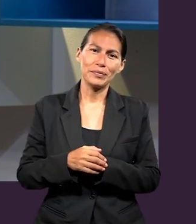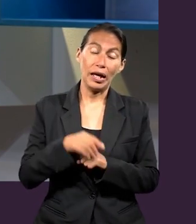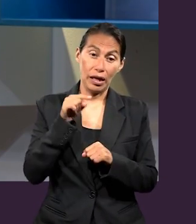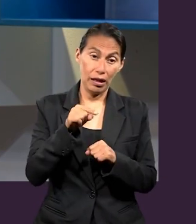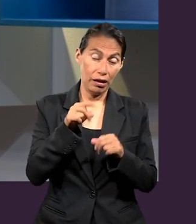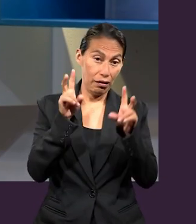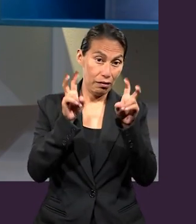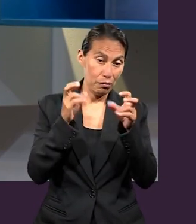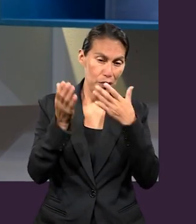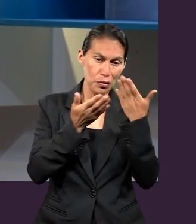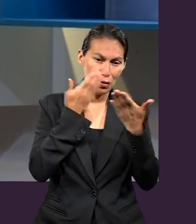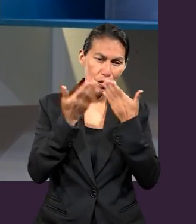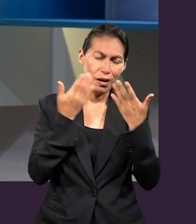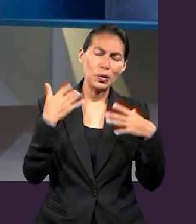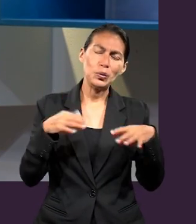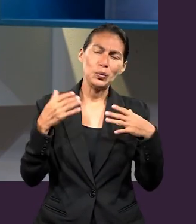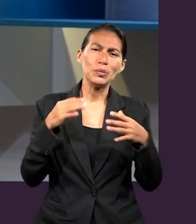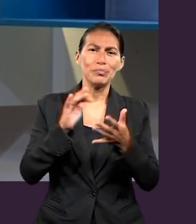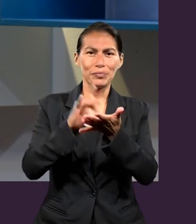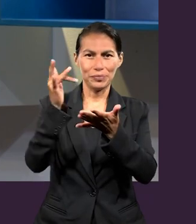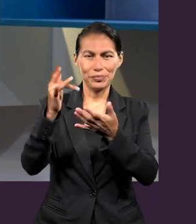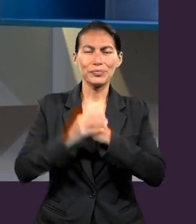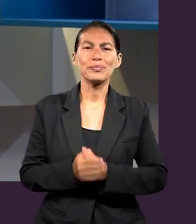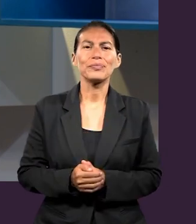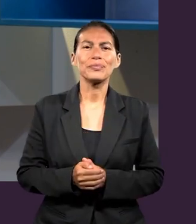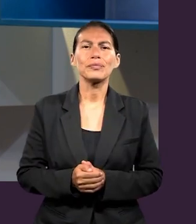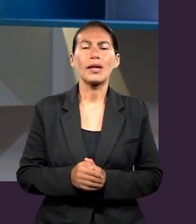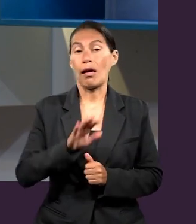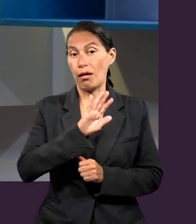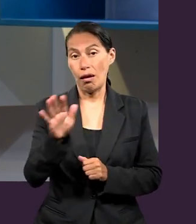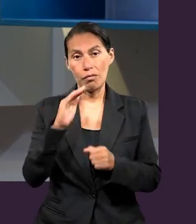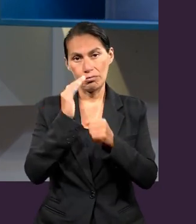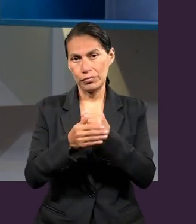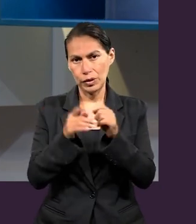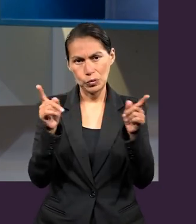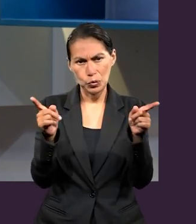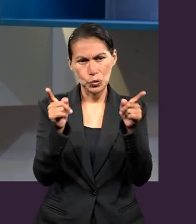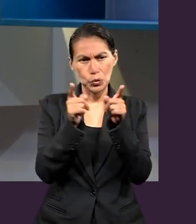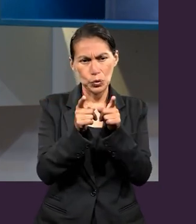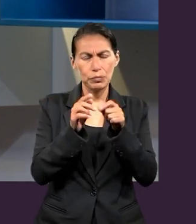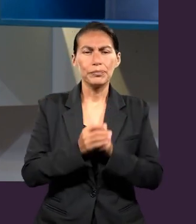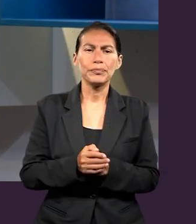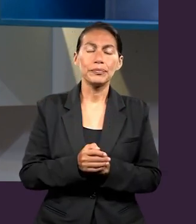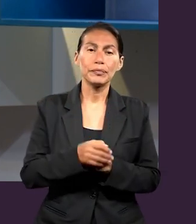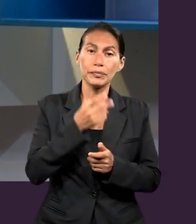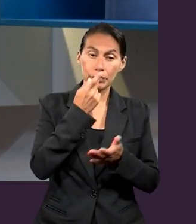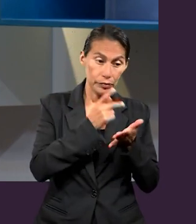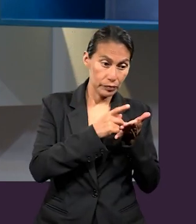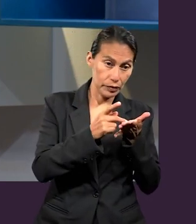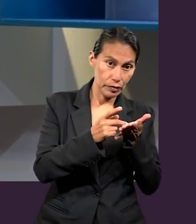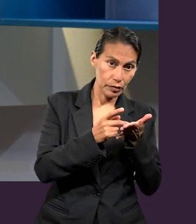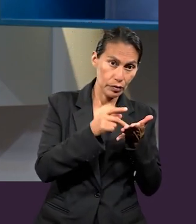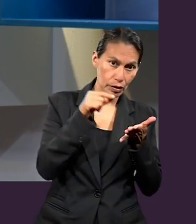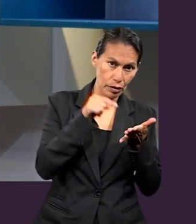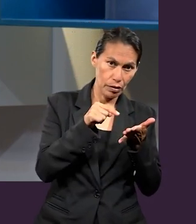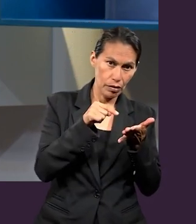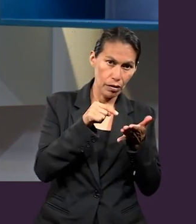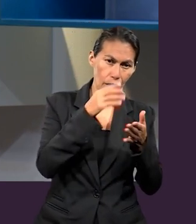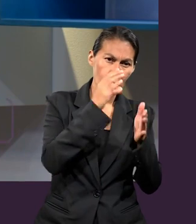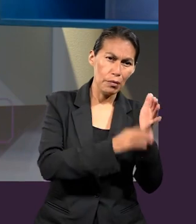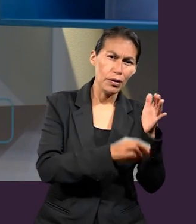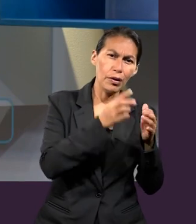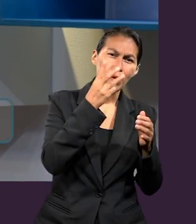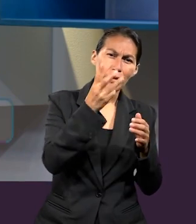del tema que hemos repasado en esta lección. Vamos entonces a nuestra conclusión. Pablo cierra este